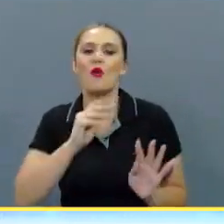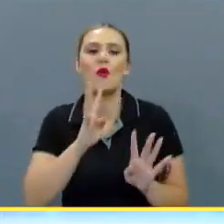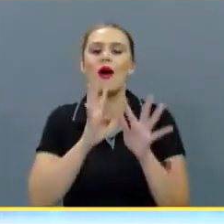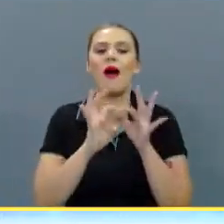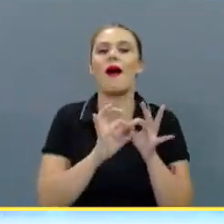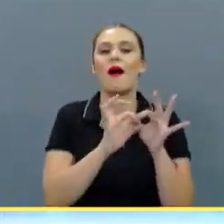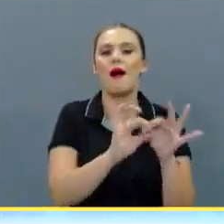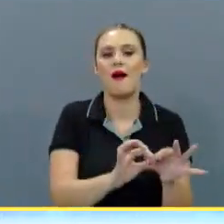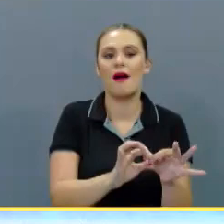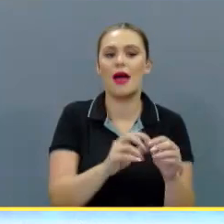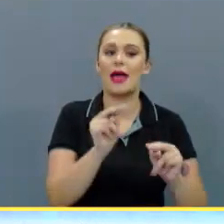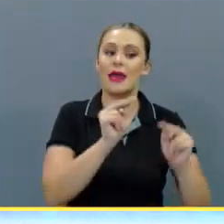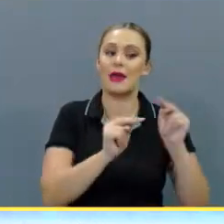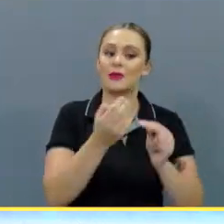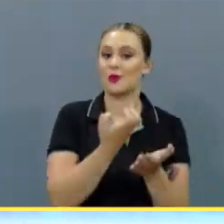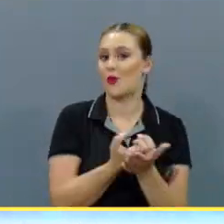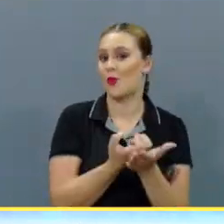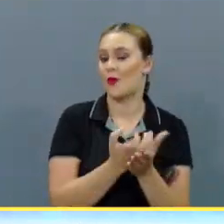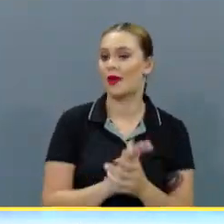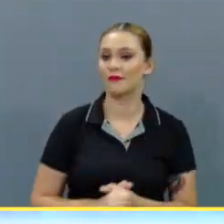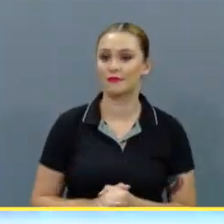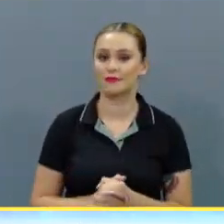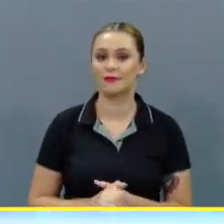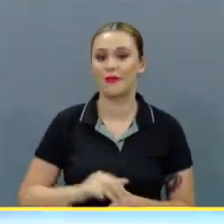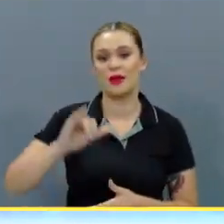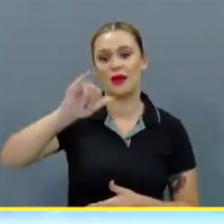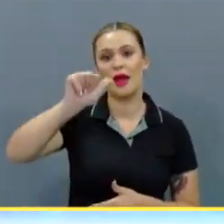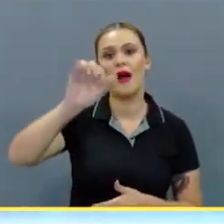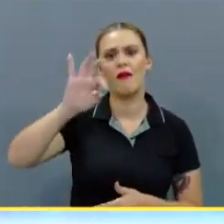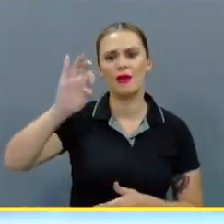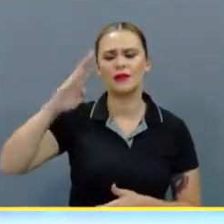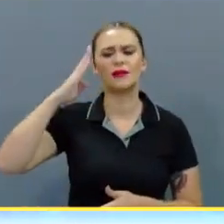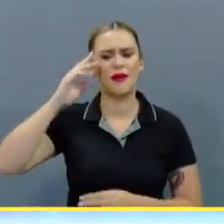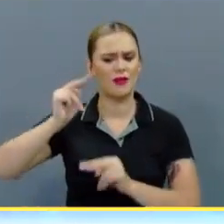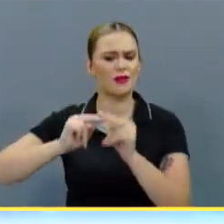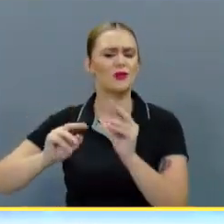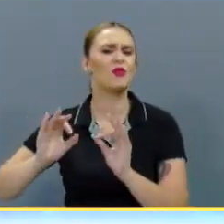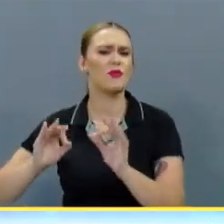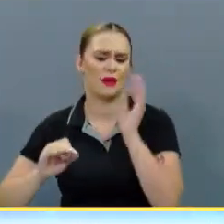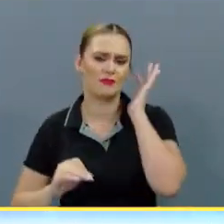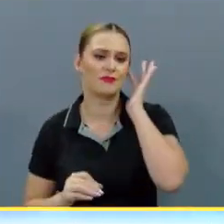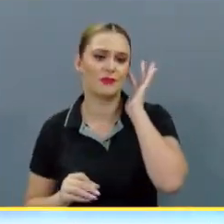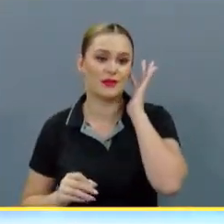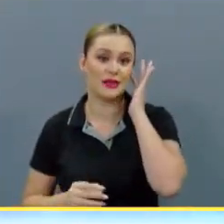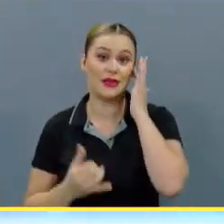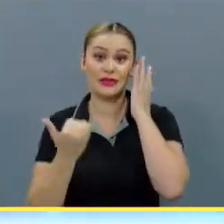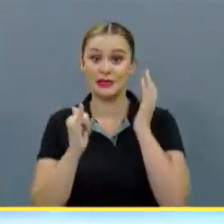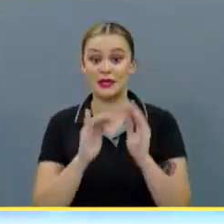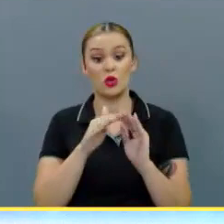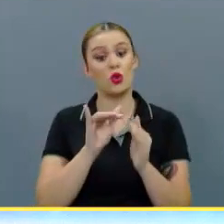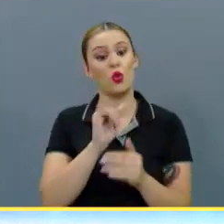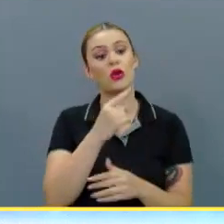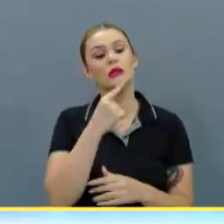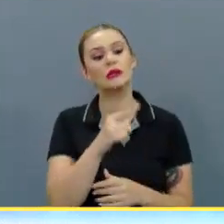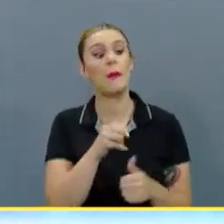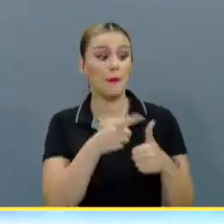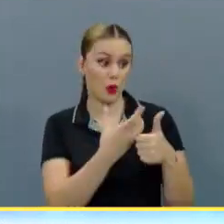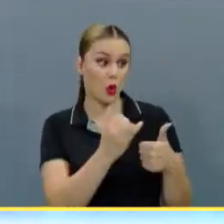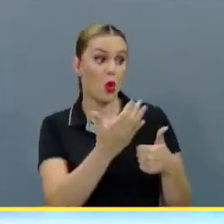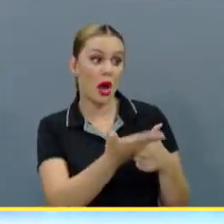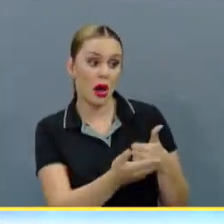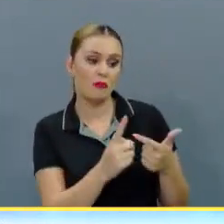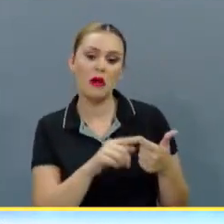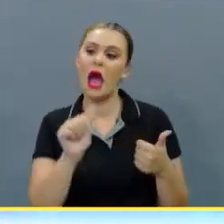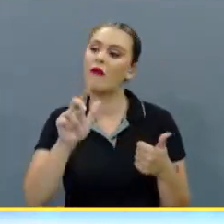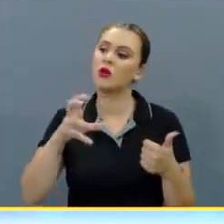hablado de la negociación económica. Jafet sabe negociar muy bien. Entonces, si aparte de todo eso dice, bueno, lo primero quiere jugar, ¿verdad?